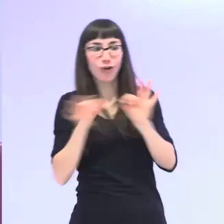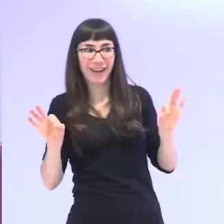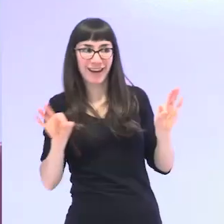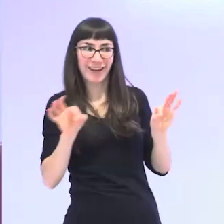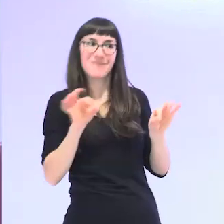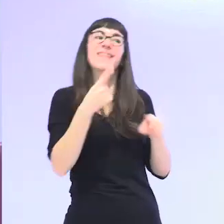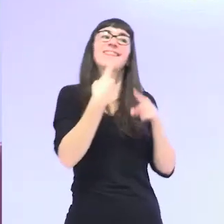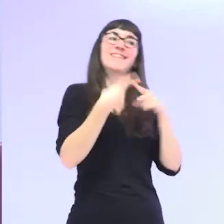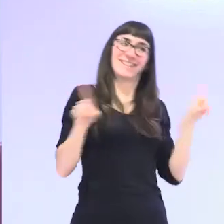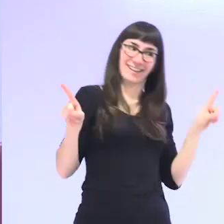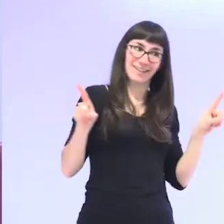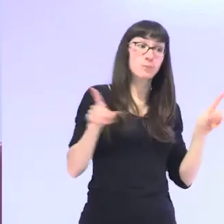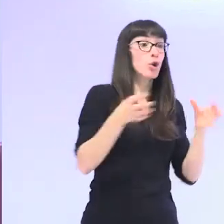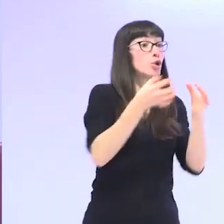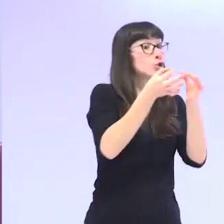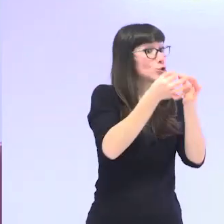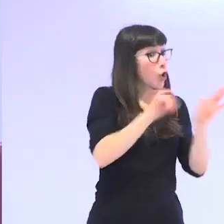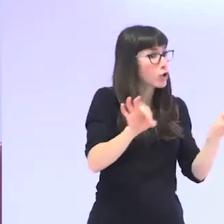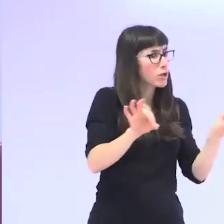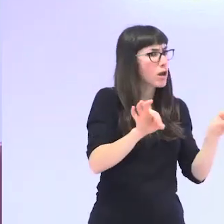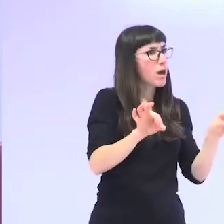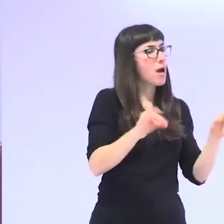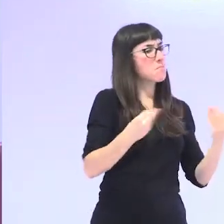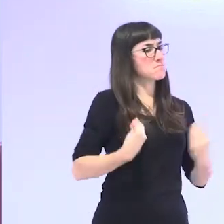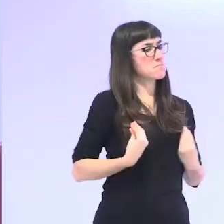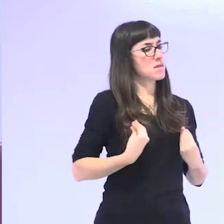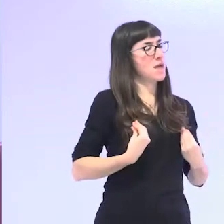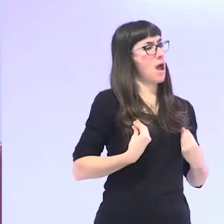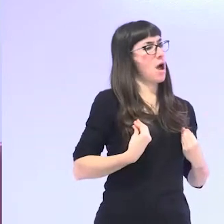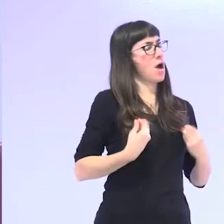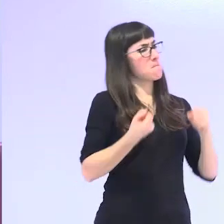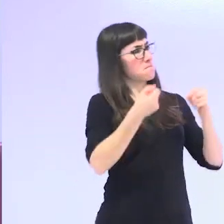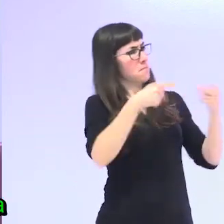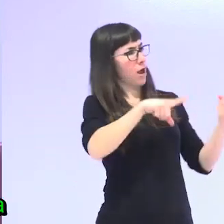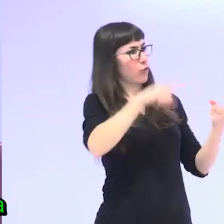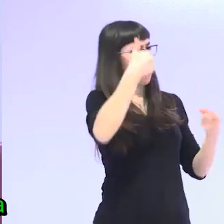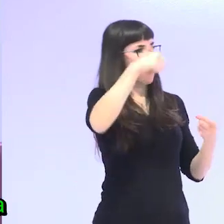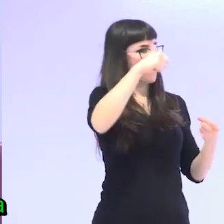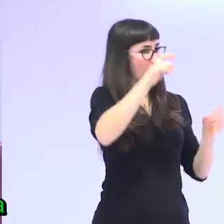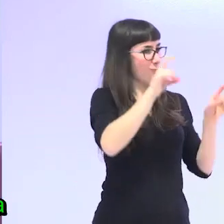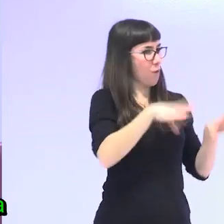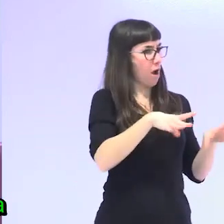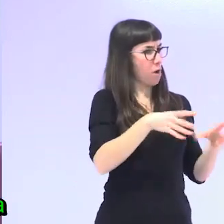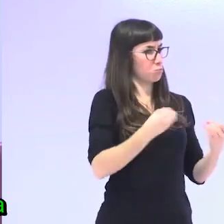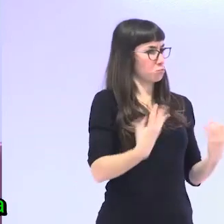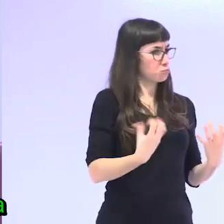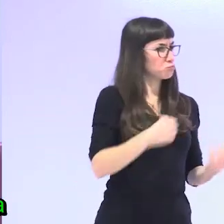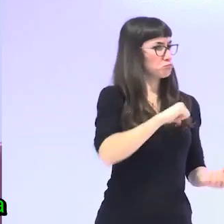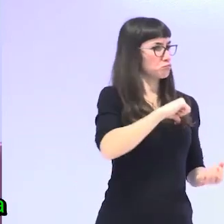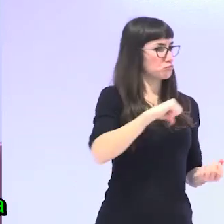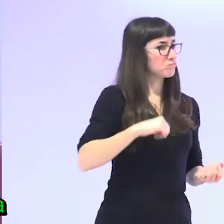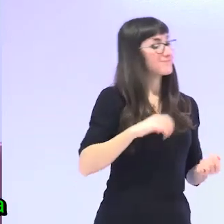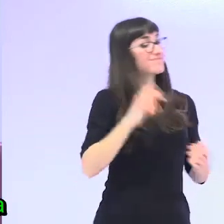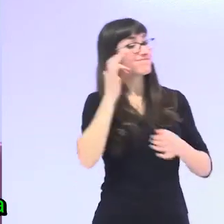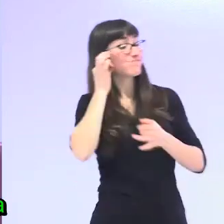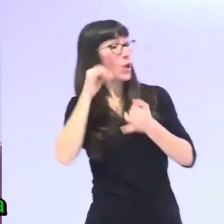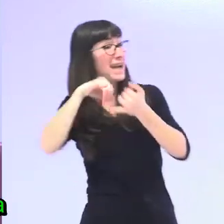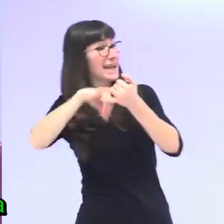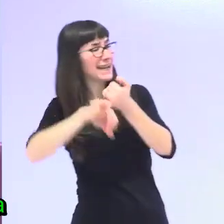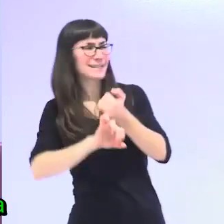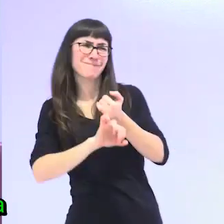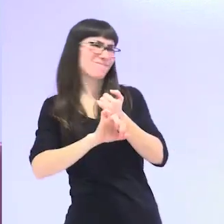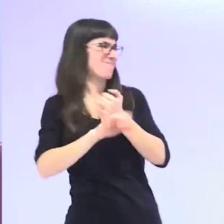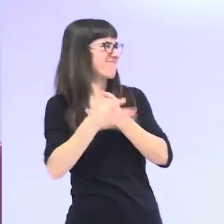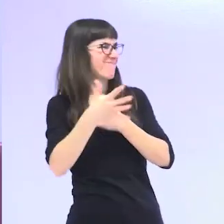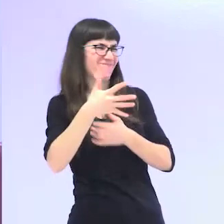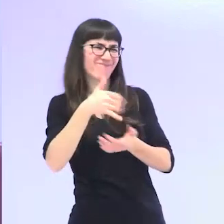son las que han tenido un patrón de vida más parecido al patrón masculino las casadas lo han tenido menos especialmente las